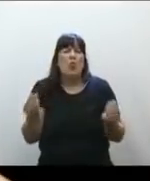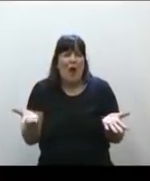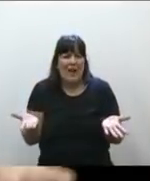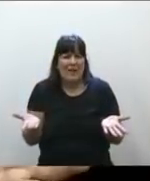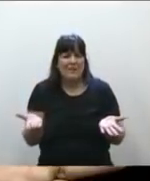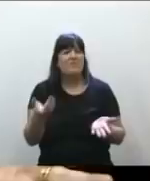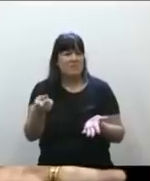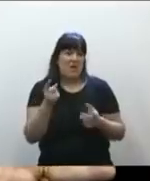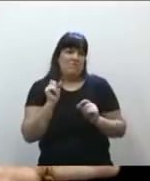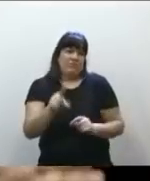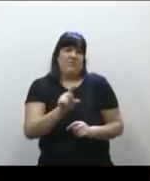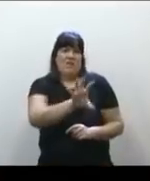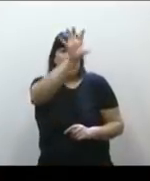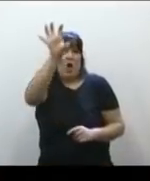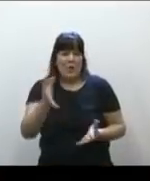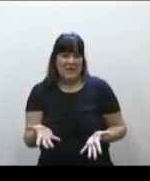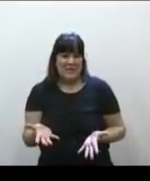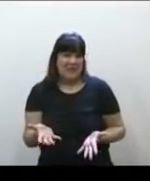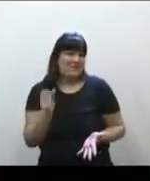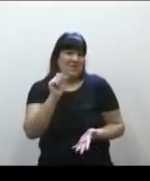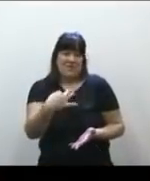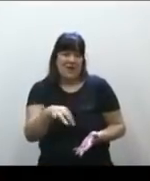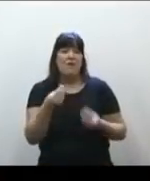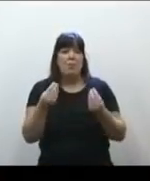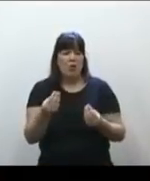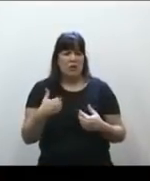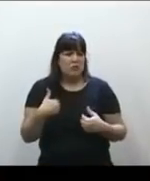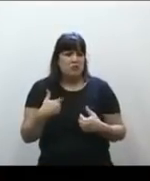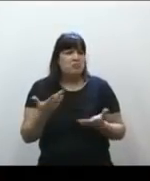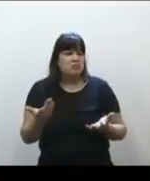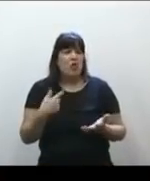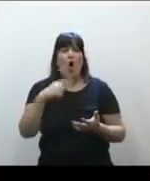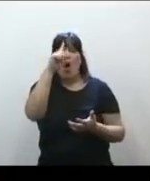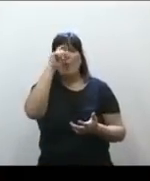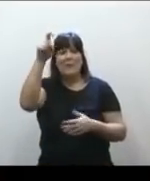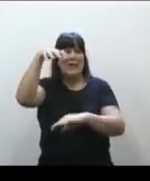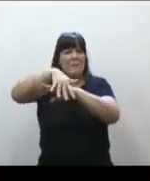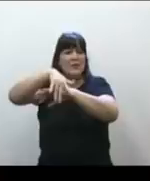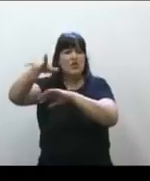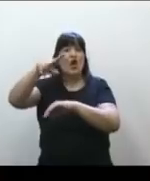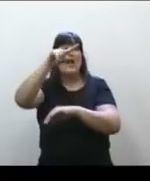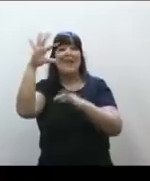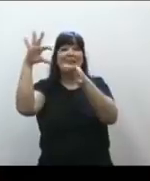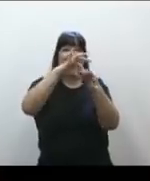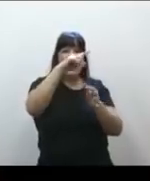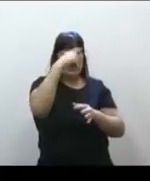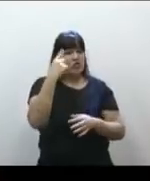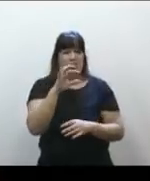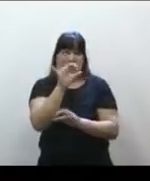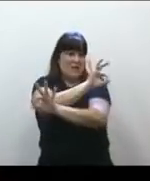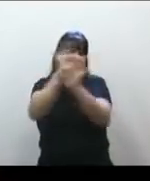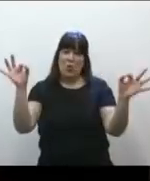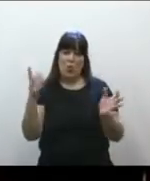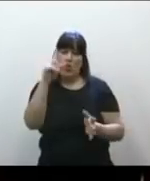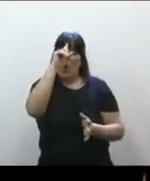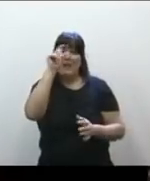duda alguna que de las provincias, porque yo no conozco un solo hospital en Misiones que sea de la Nación. Ninguno. De manera